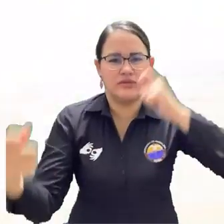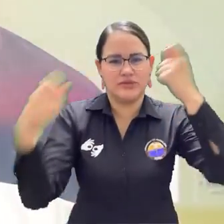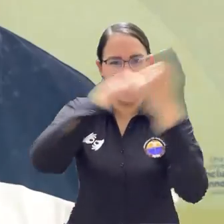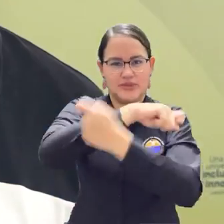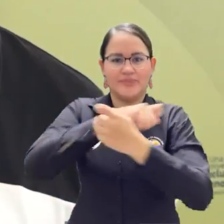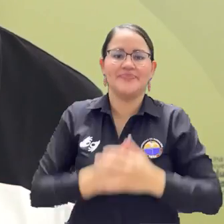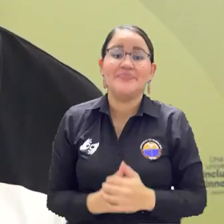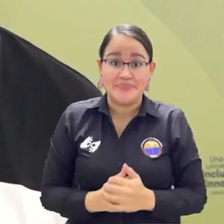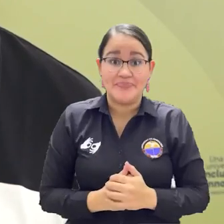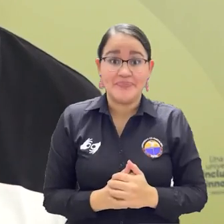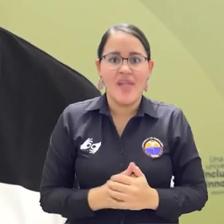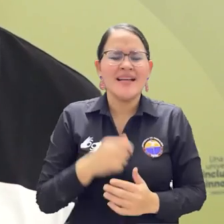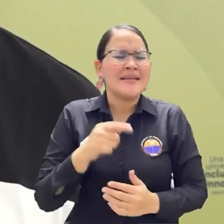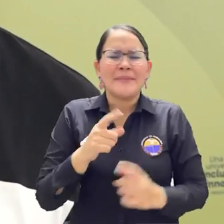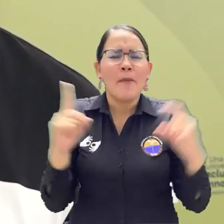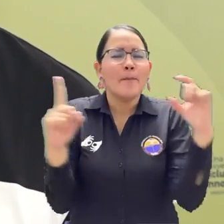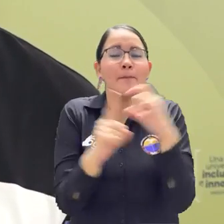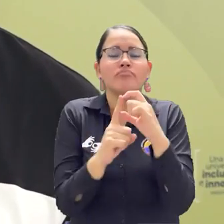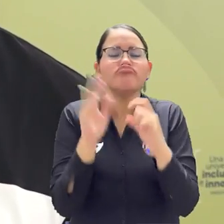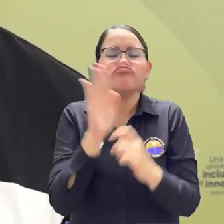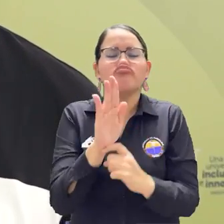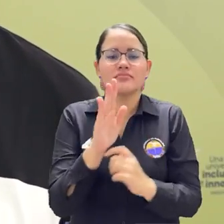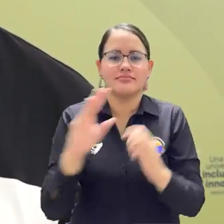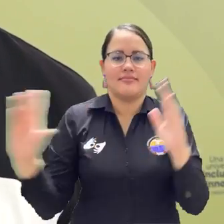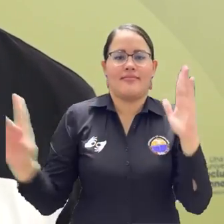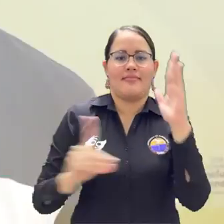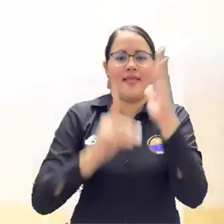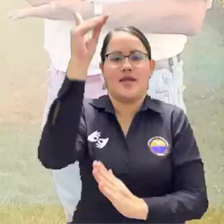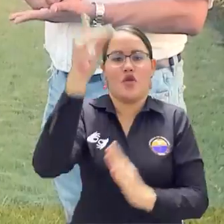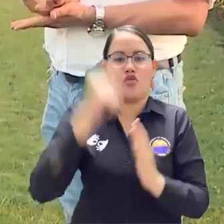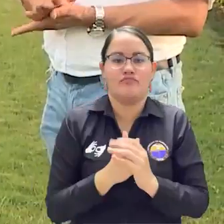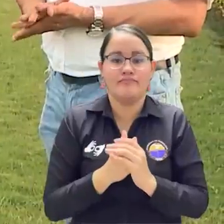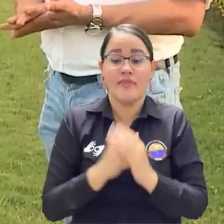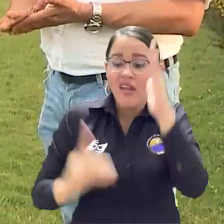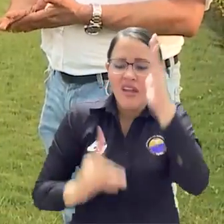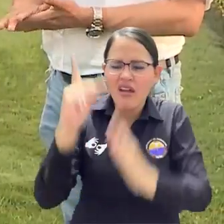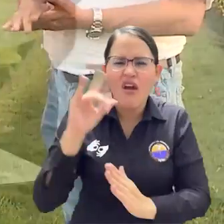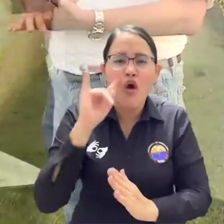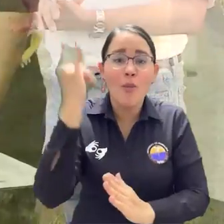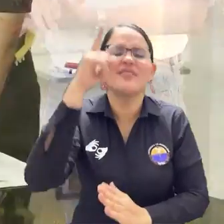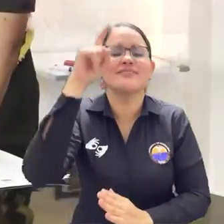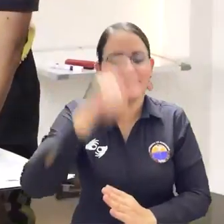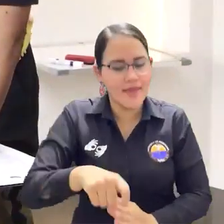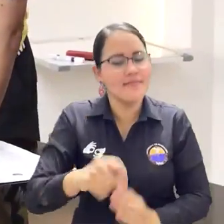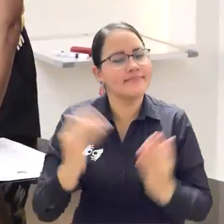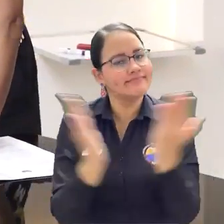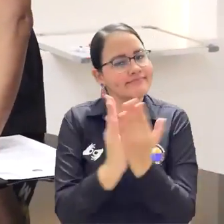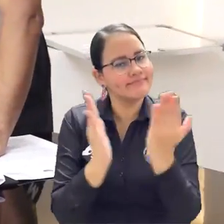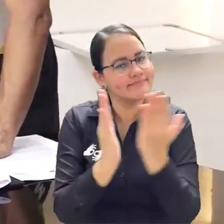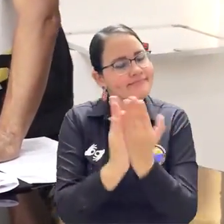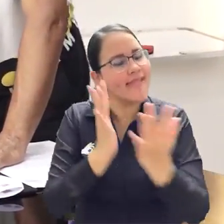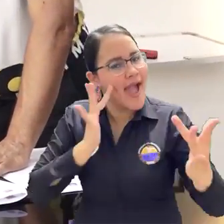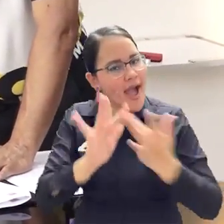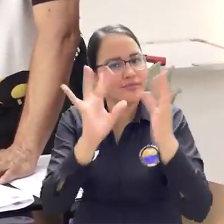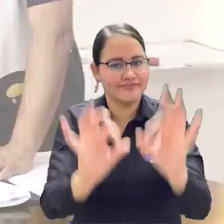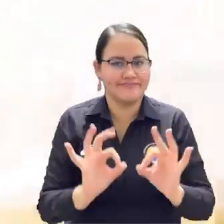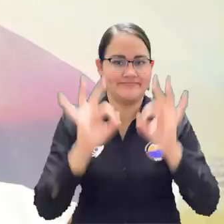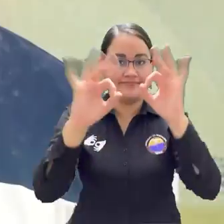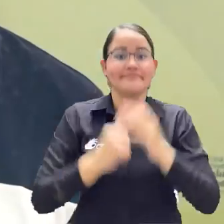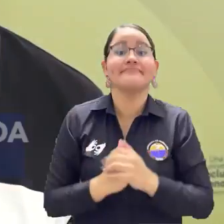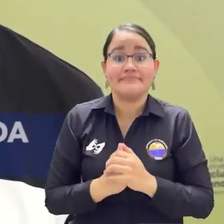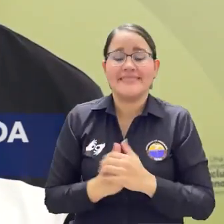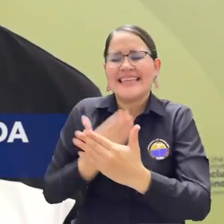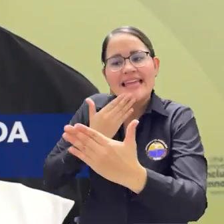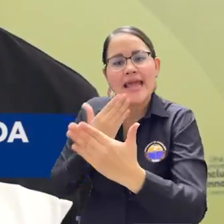eso le apuntamos al verdadero desarrollo, por eso el desarrollo se apunta cuando le apuntamos a la educación Gracias al doctor Pablo Vera por que podamos